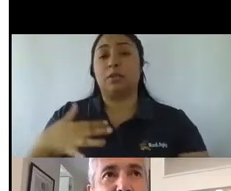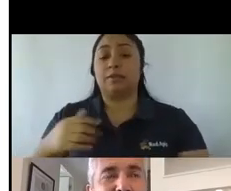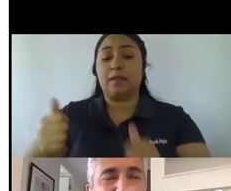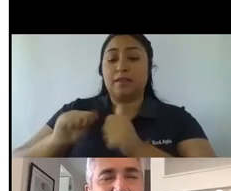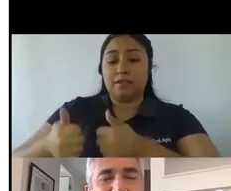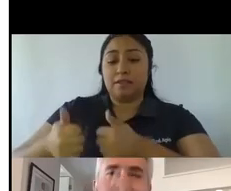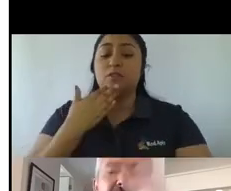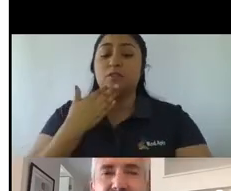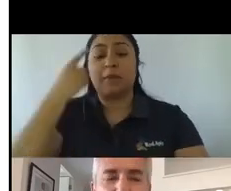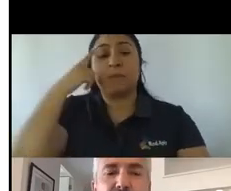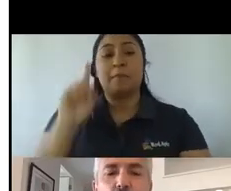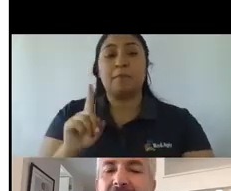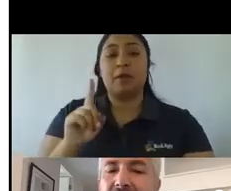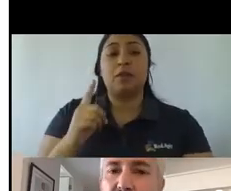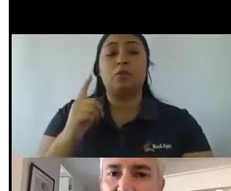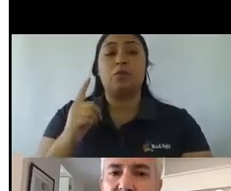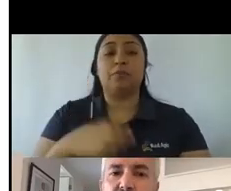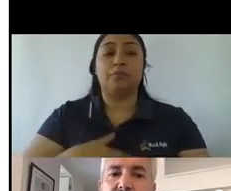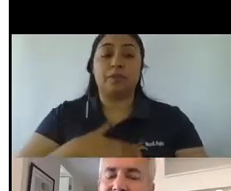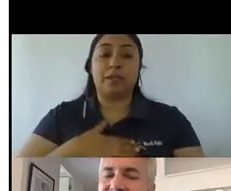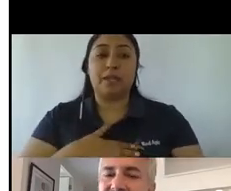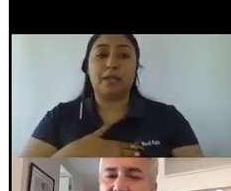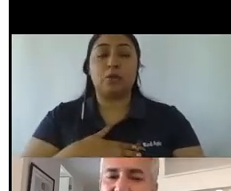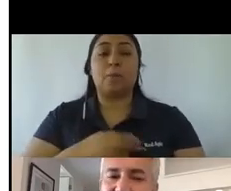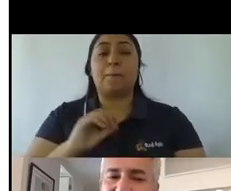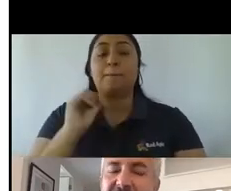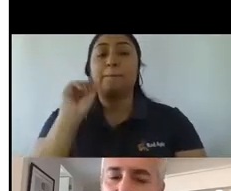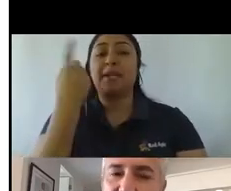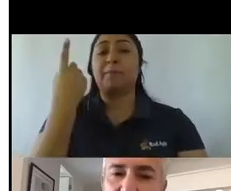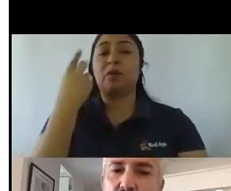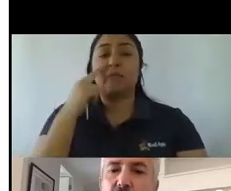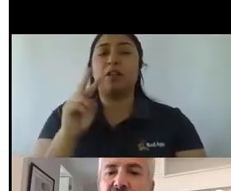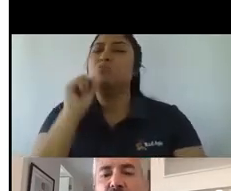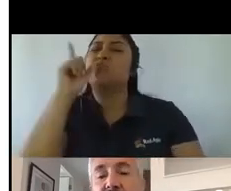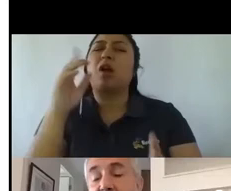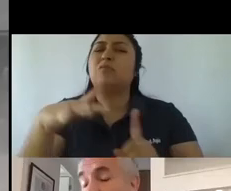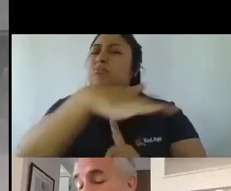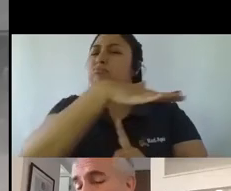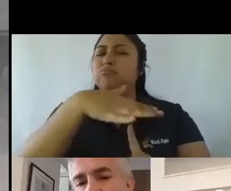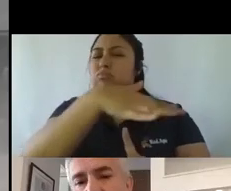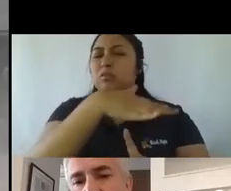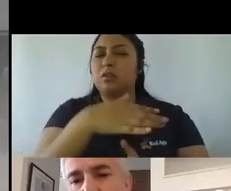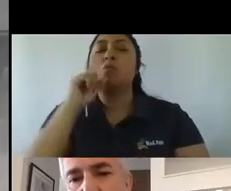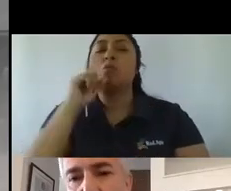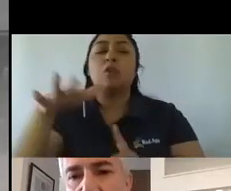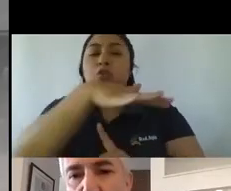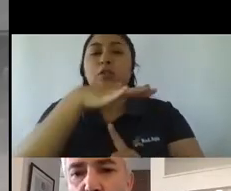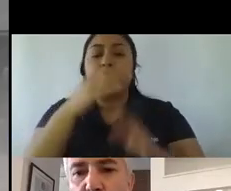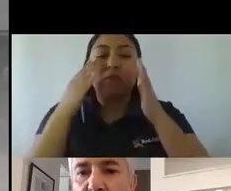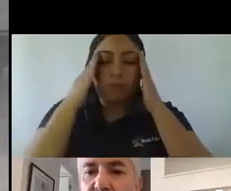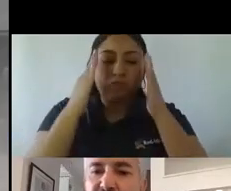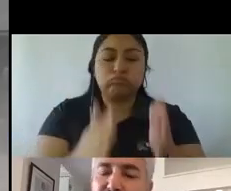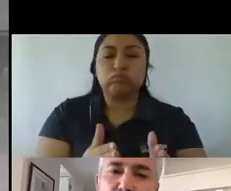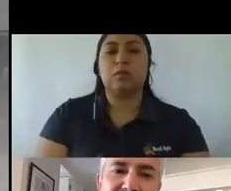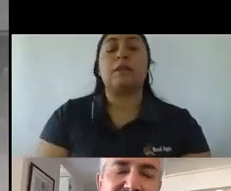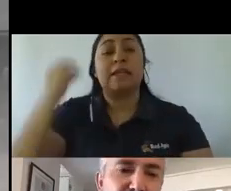pero quisiera despejar primero cuál es el contexto, de qué se trata, de en qué contexto nos estamos fijando. Y bueno, sabemos nosotros, desde octubre